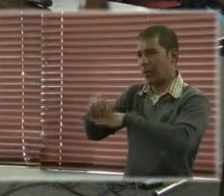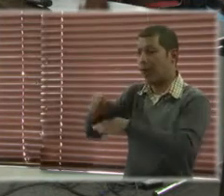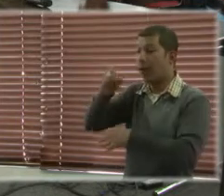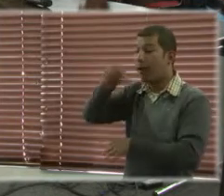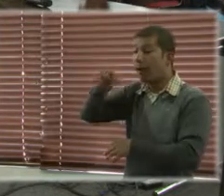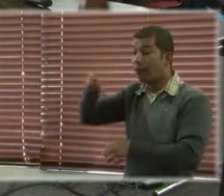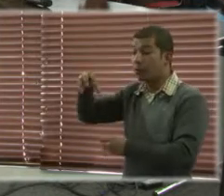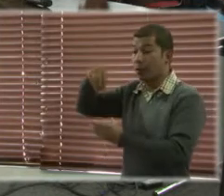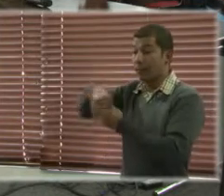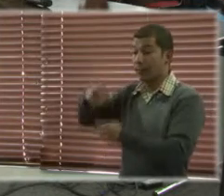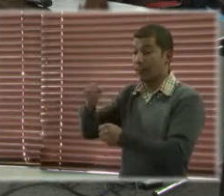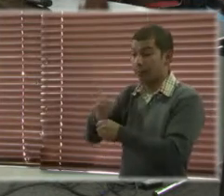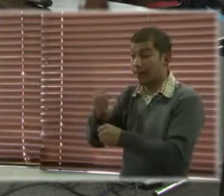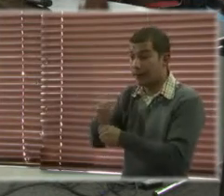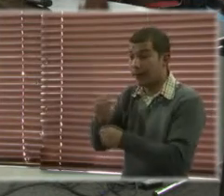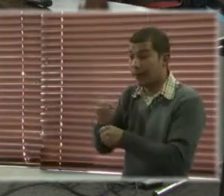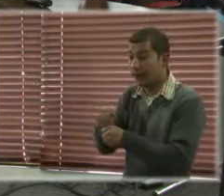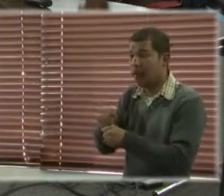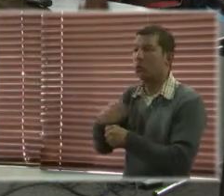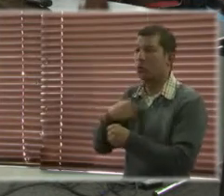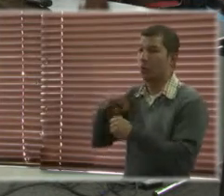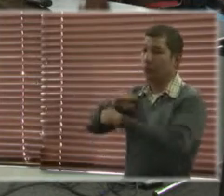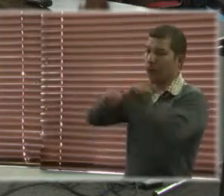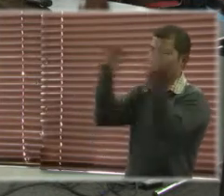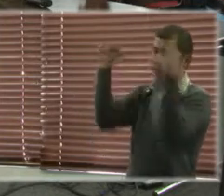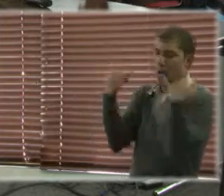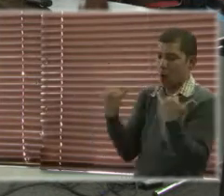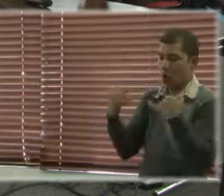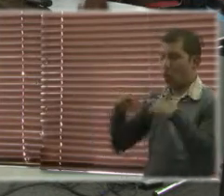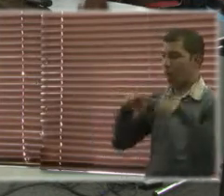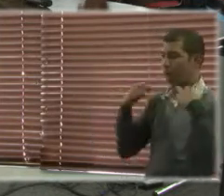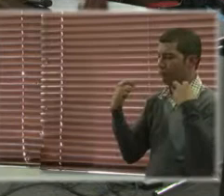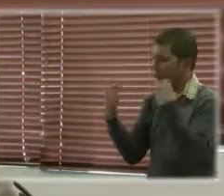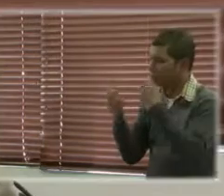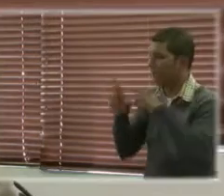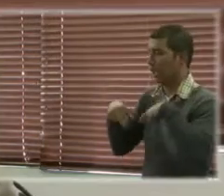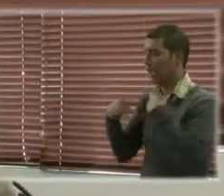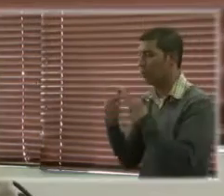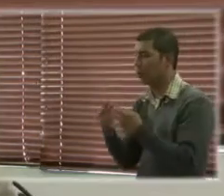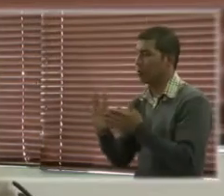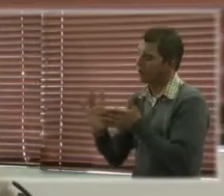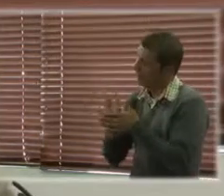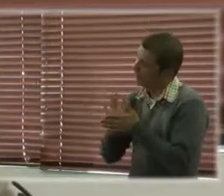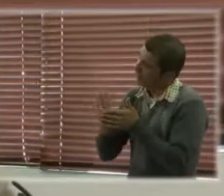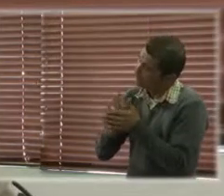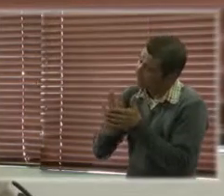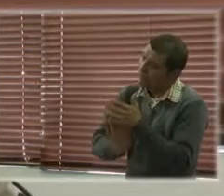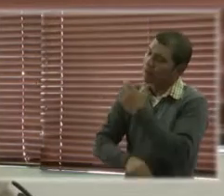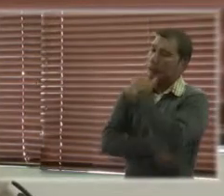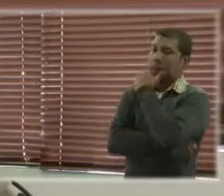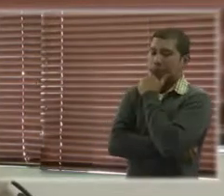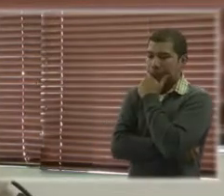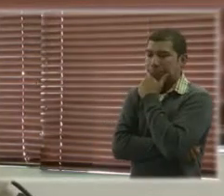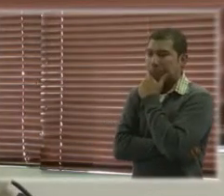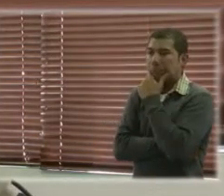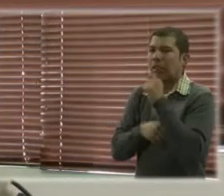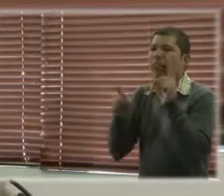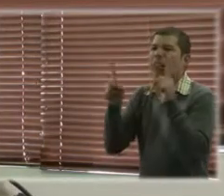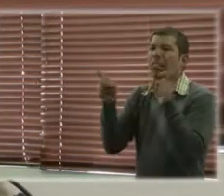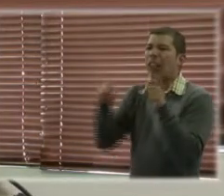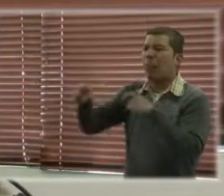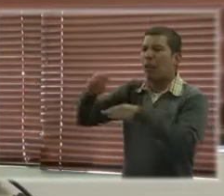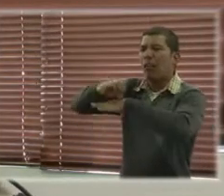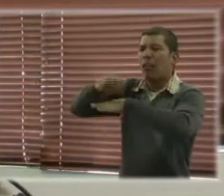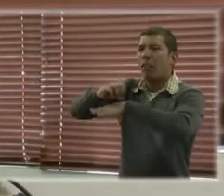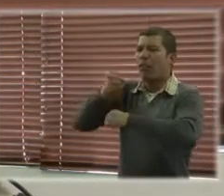estuvieron presentes promoviendo toda esta lucha para eliminar la esterilización forzada en